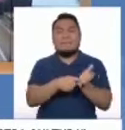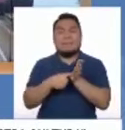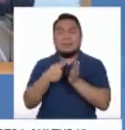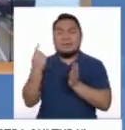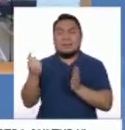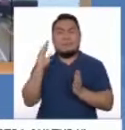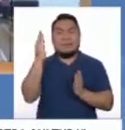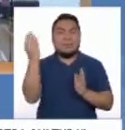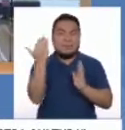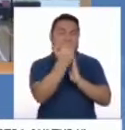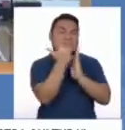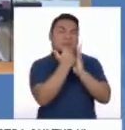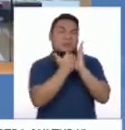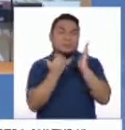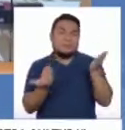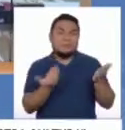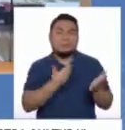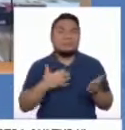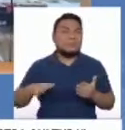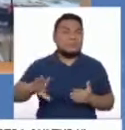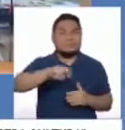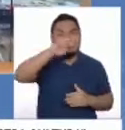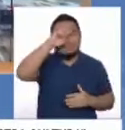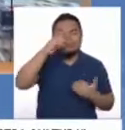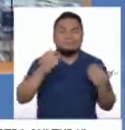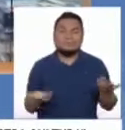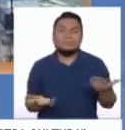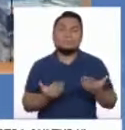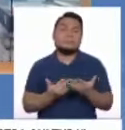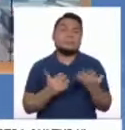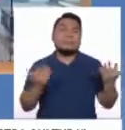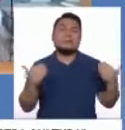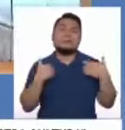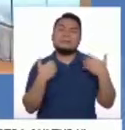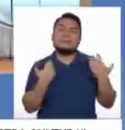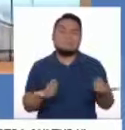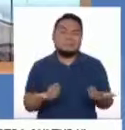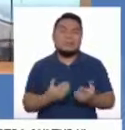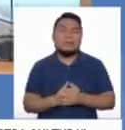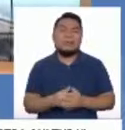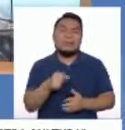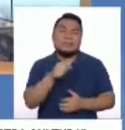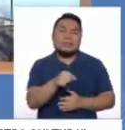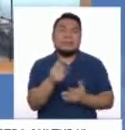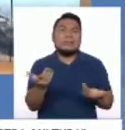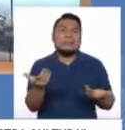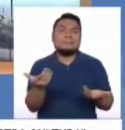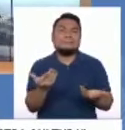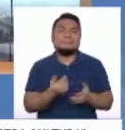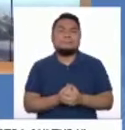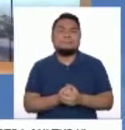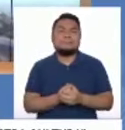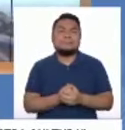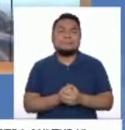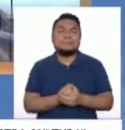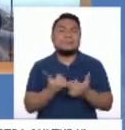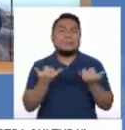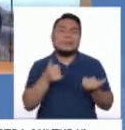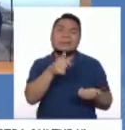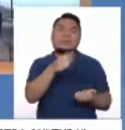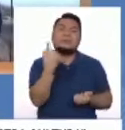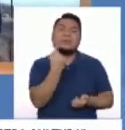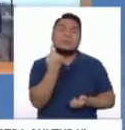que están siguiéndose en todo el país, así que tendremos que tener una, digamos, un